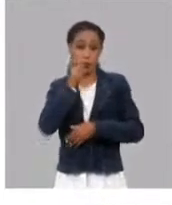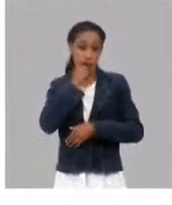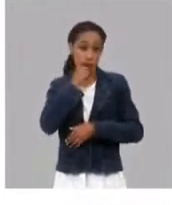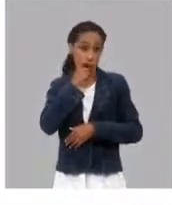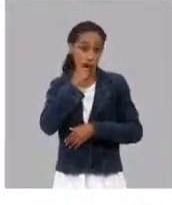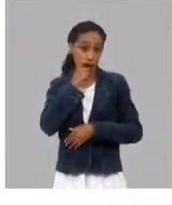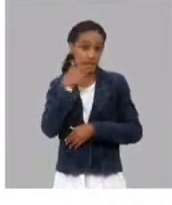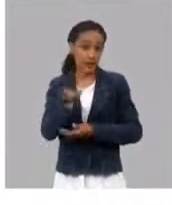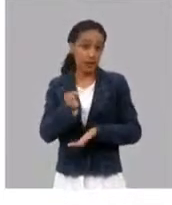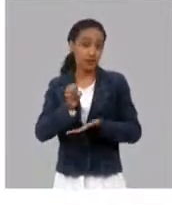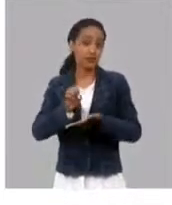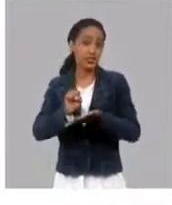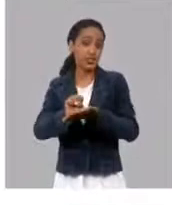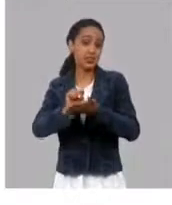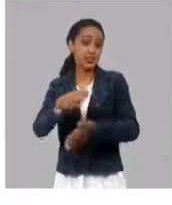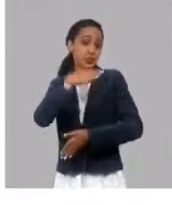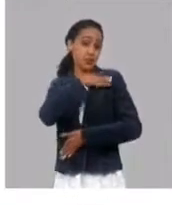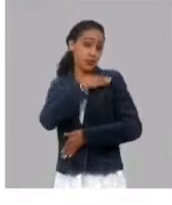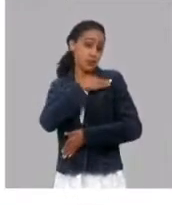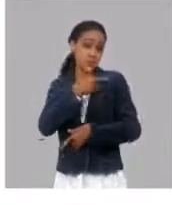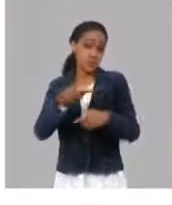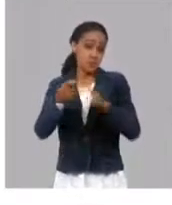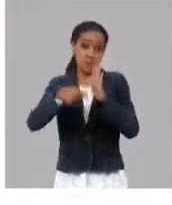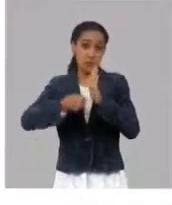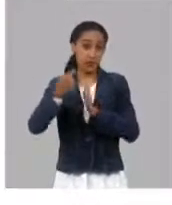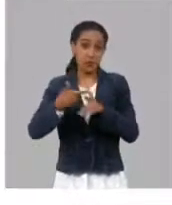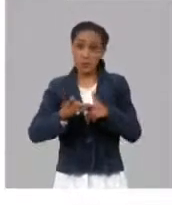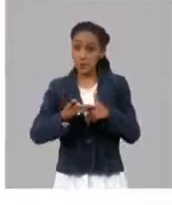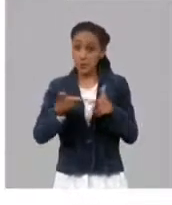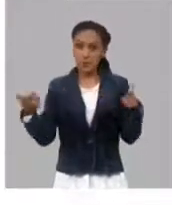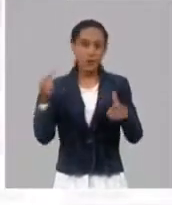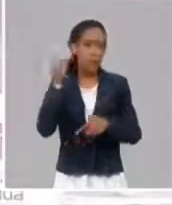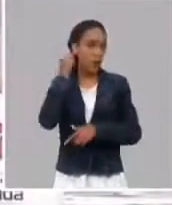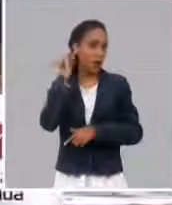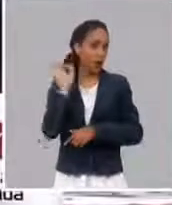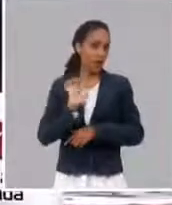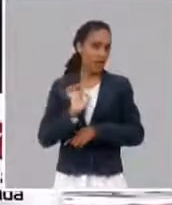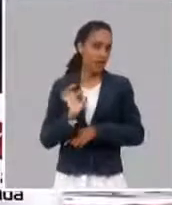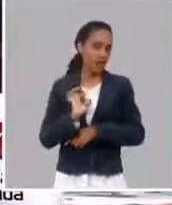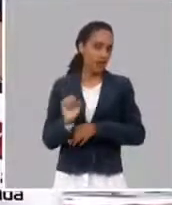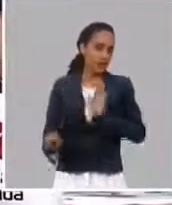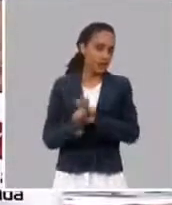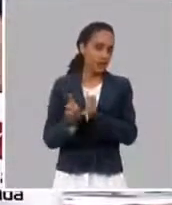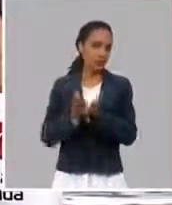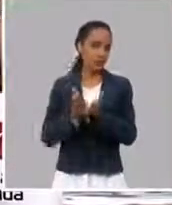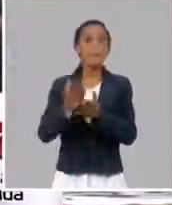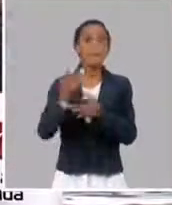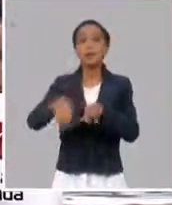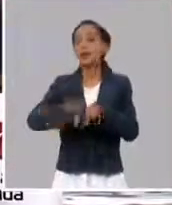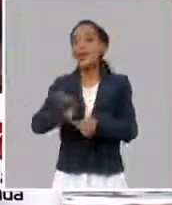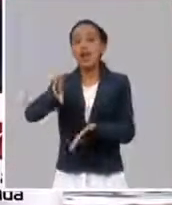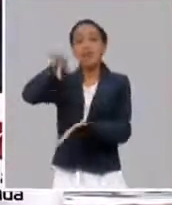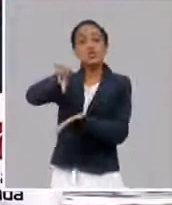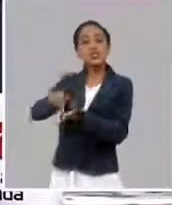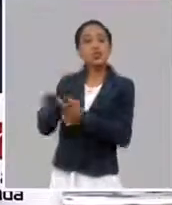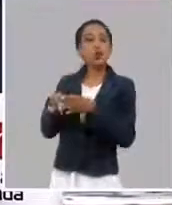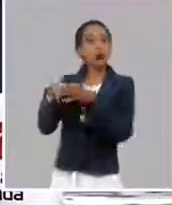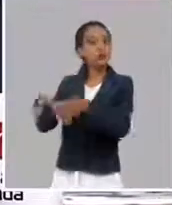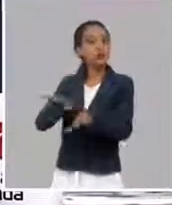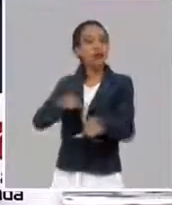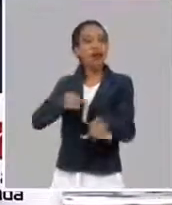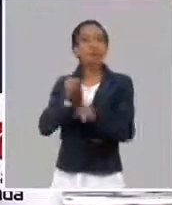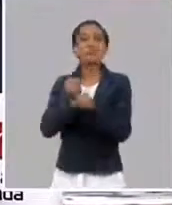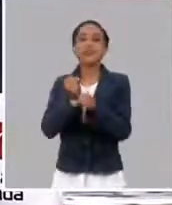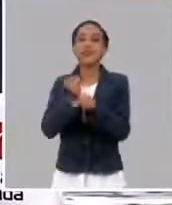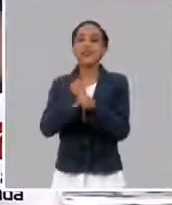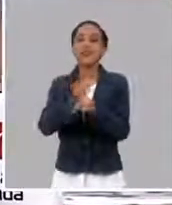servicio militar. Por lo tanto, la matrícula fundamental es hembra. Estas estudiantes nuestras que todavía no han empezado sus actividades académicas, sin embargo ya están en los centros